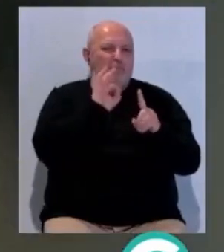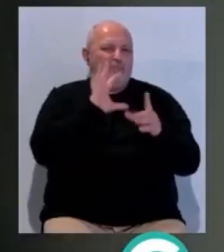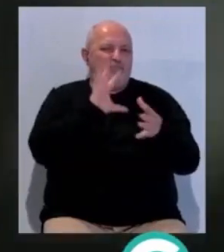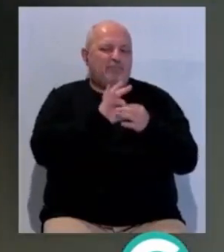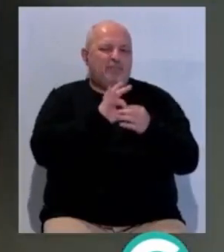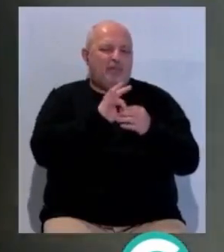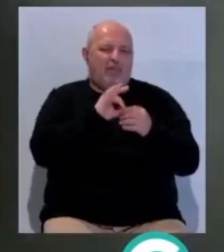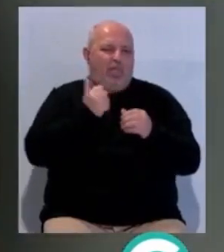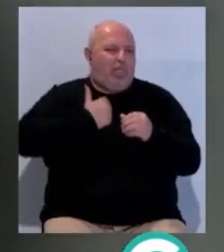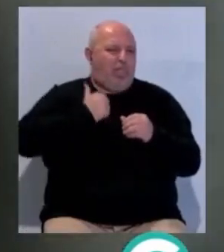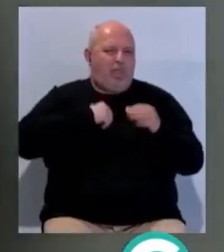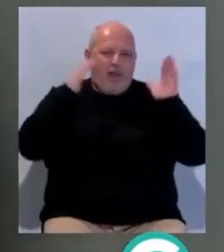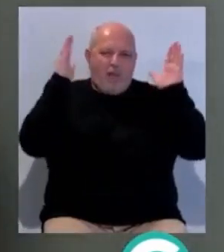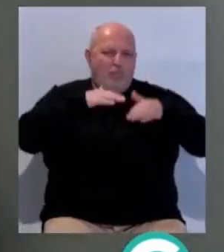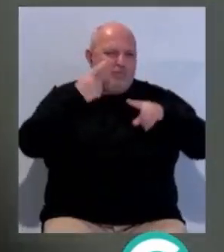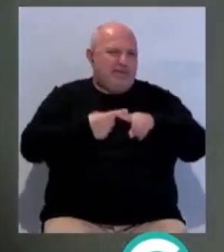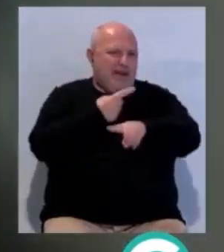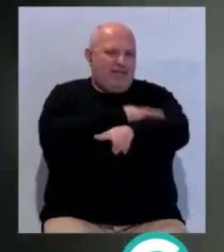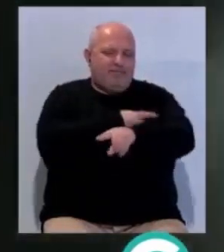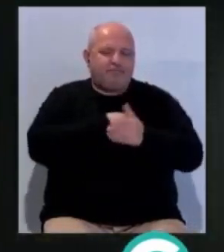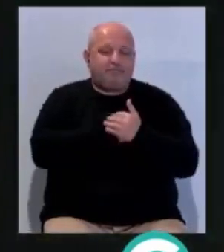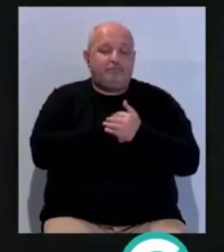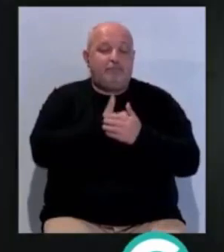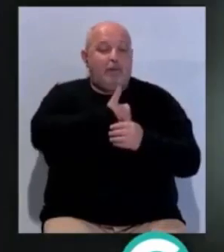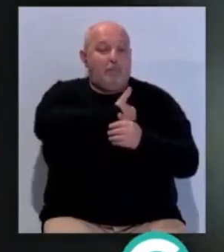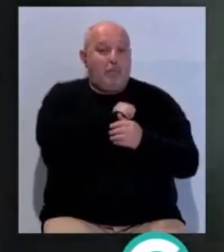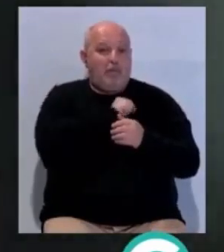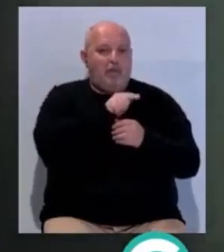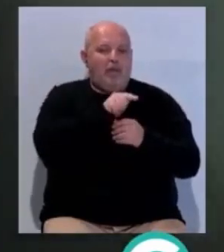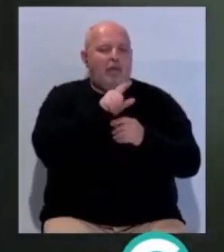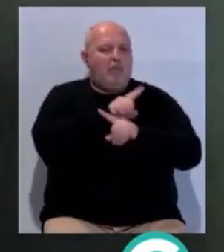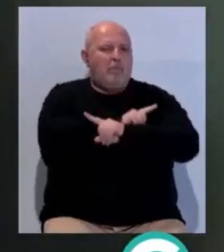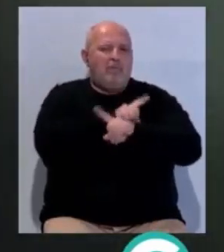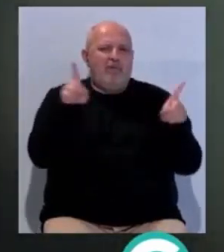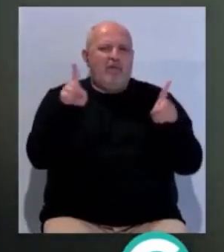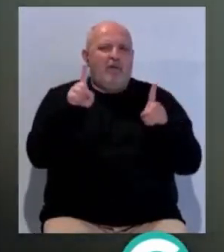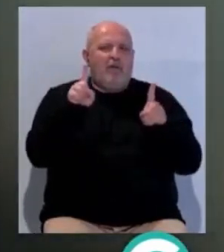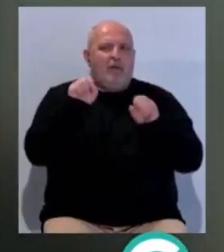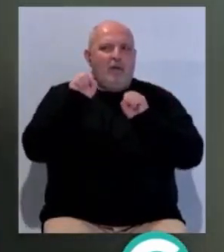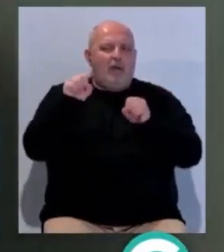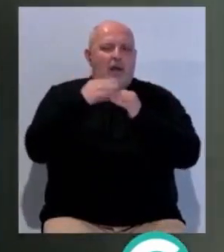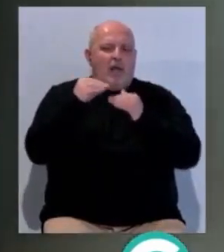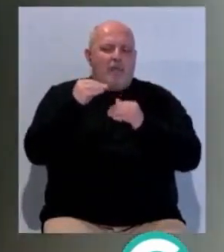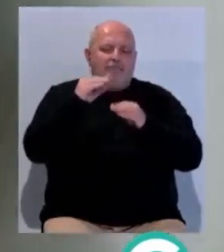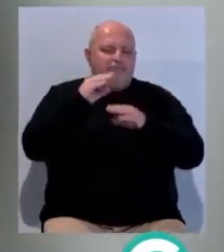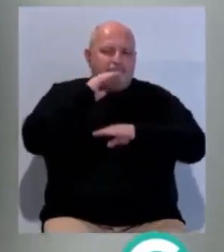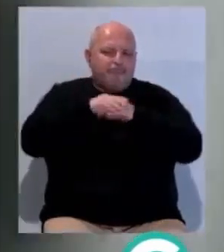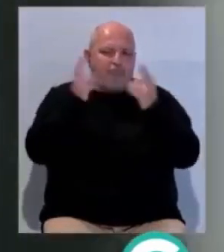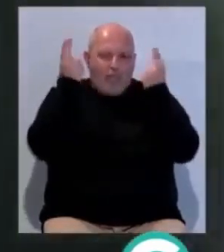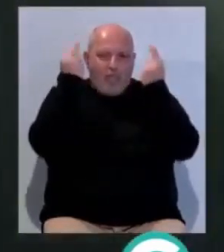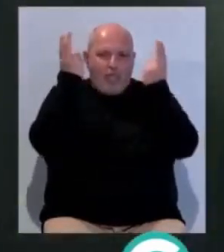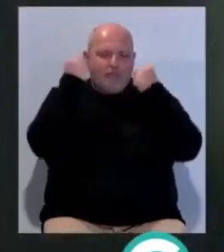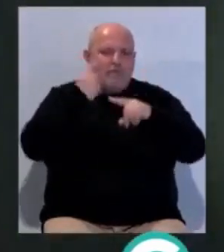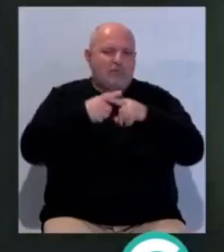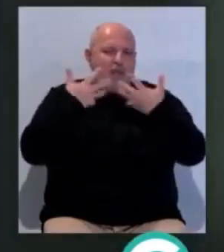en condiciones abusivas. Según la información policial, tenían prohibido rechazar clientes, negarse a ciertas prácticas